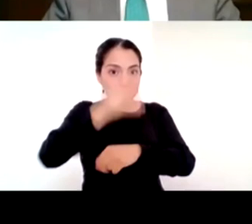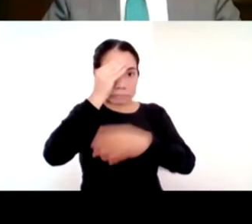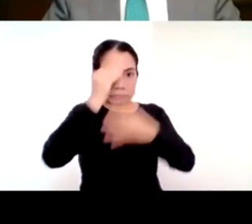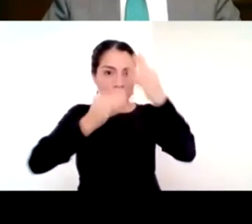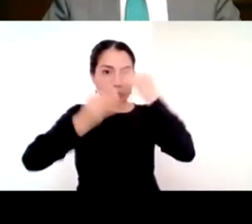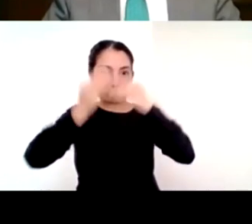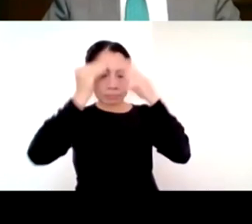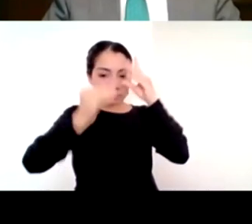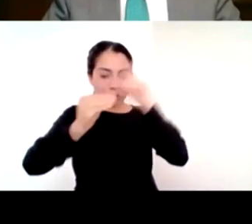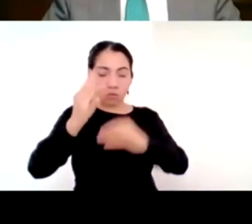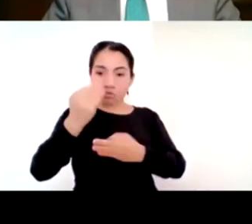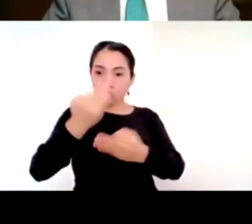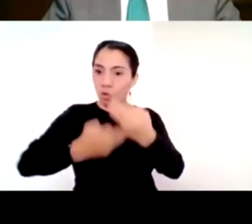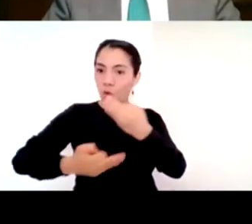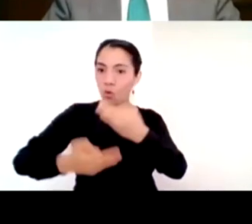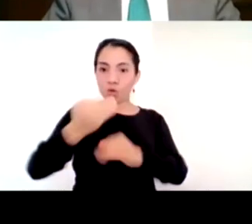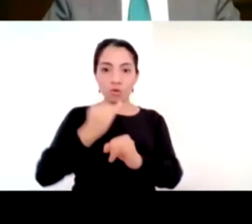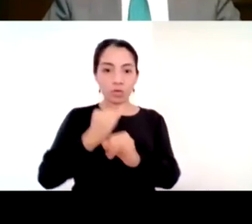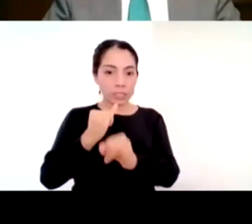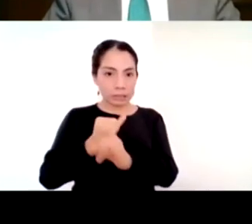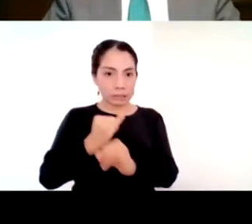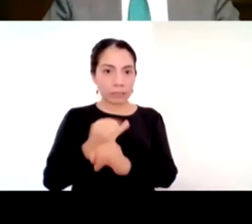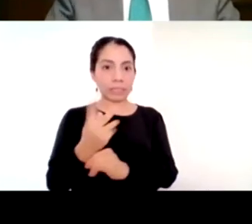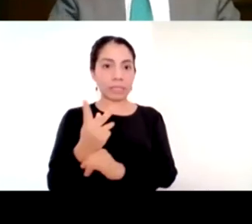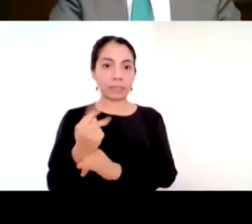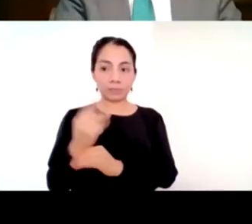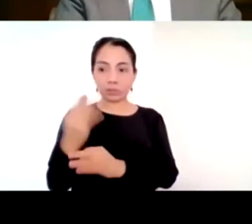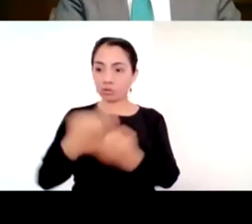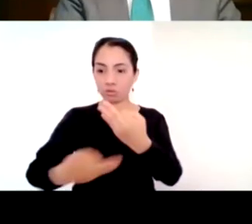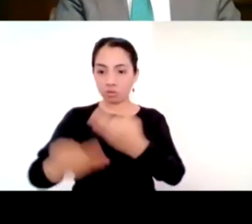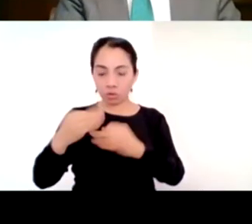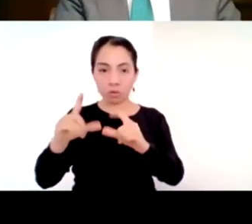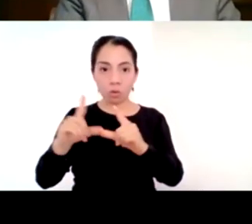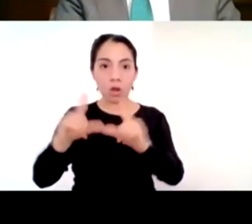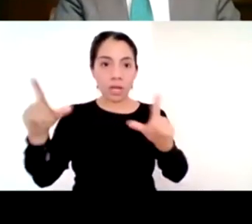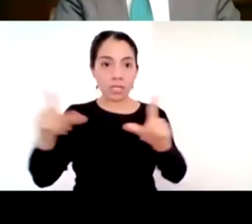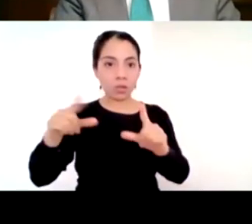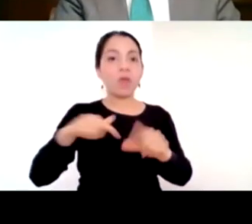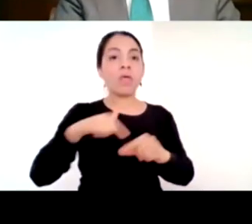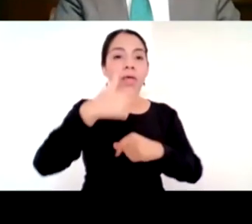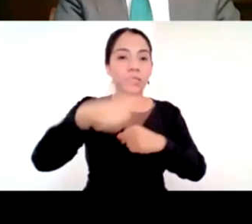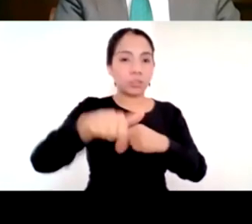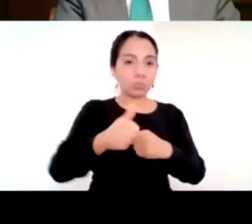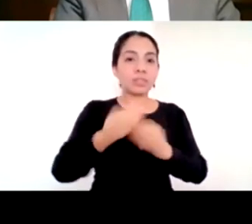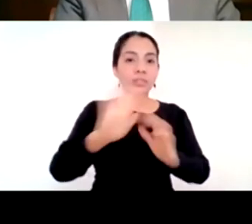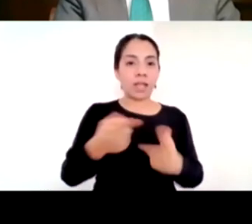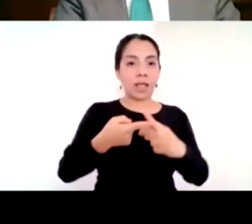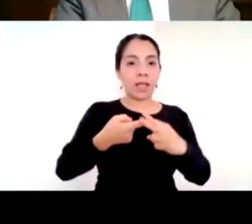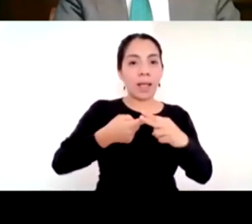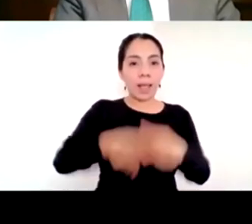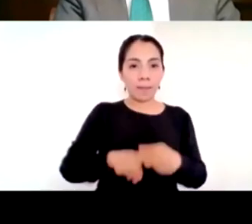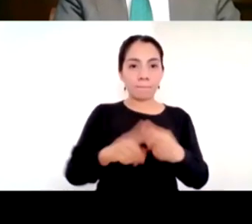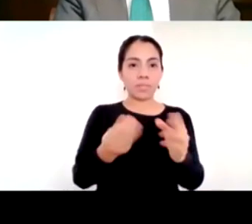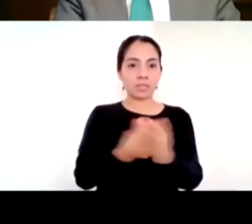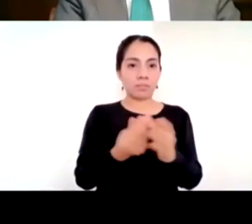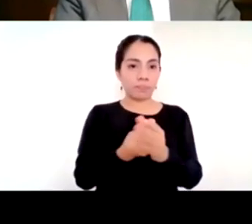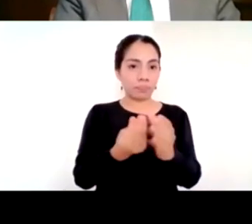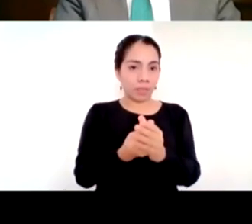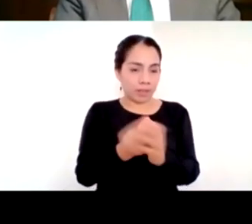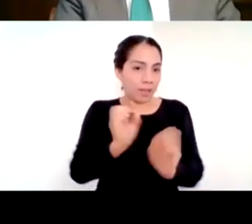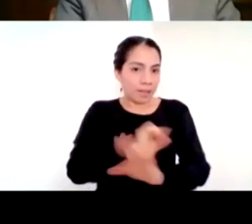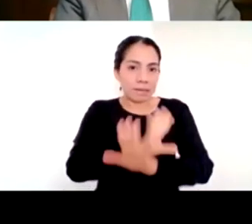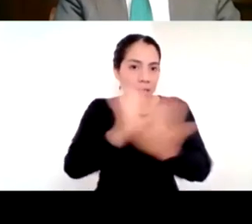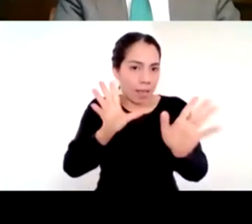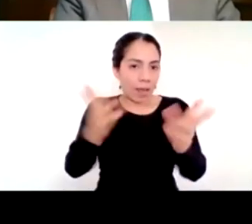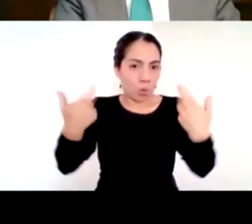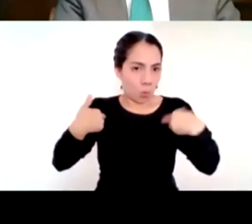extraña que ante el tamaño del esfuerzo, la crítica es que dejan mucha tarea. Pues nadie sabía cómo hacerlo. Entonces, pues sí se